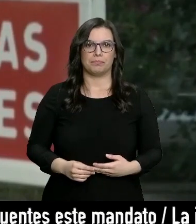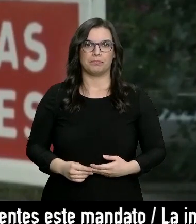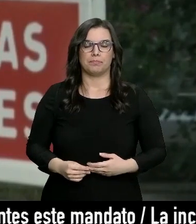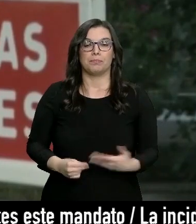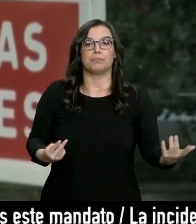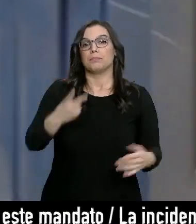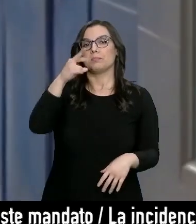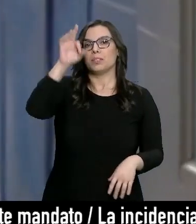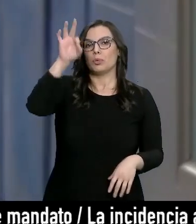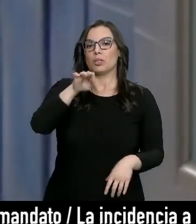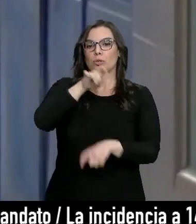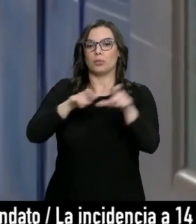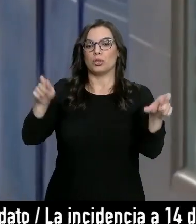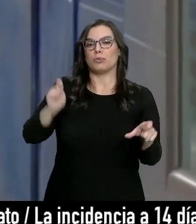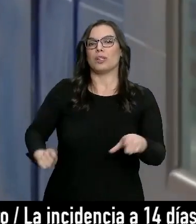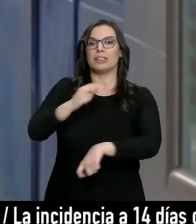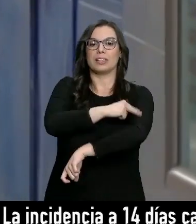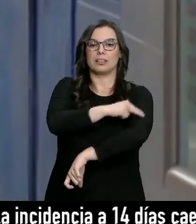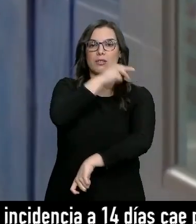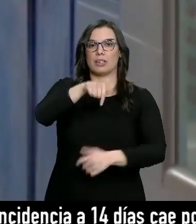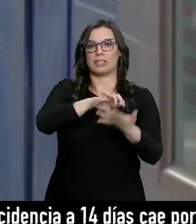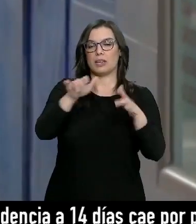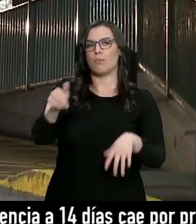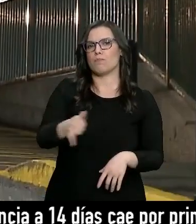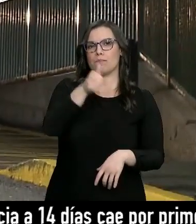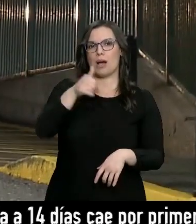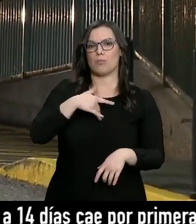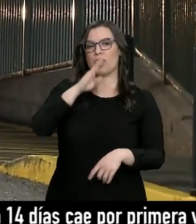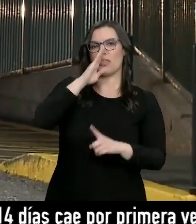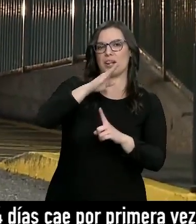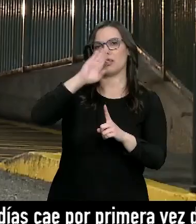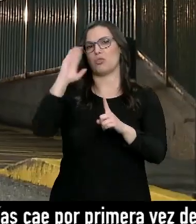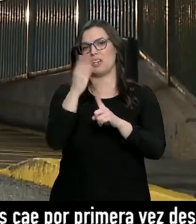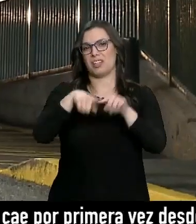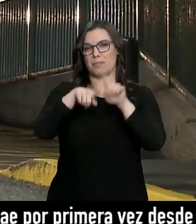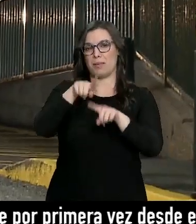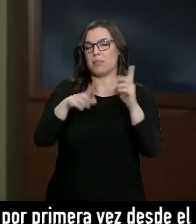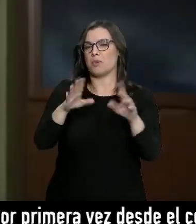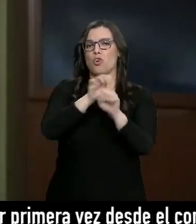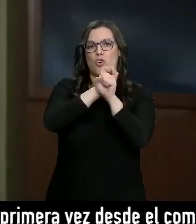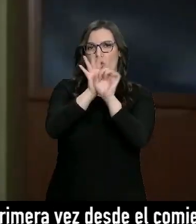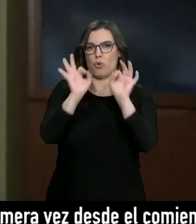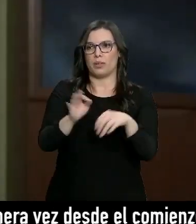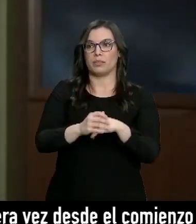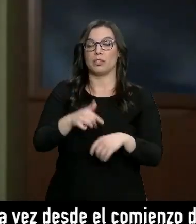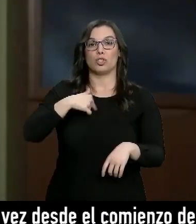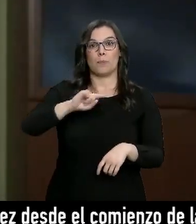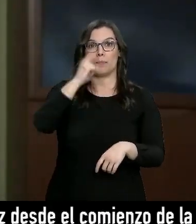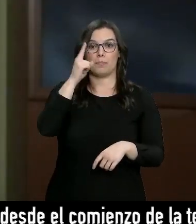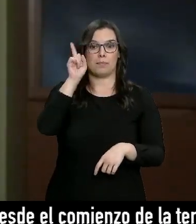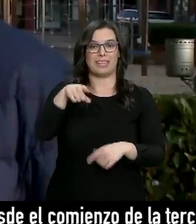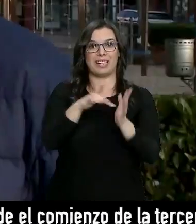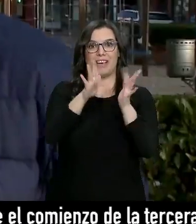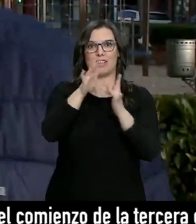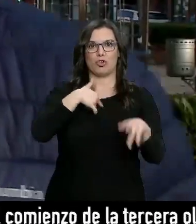El 20% del personal sanitario de Castilla y León ha estado de baja, directa o indirectamente por la COVID. Me contagié en la primera ola, en el